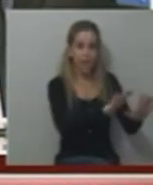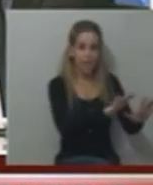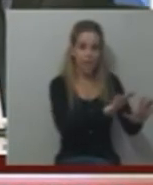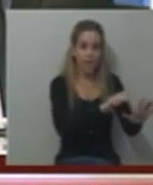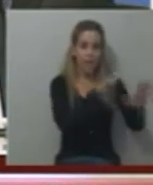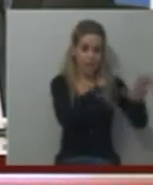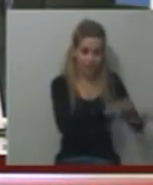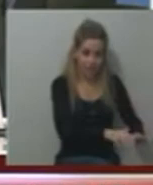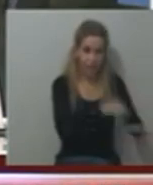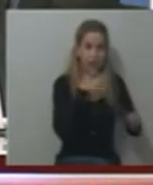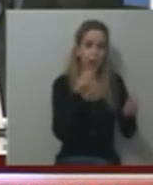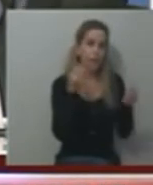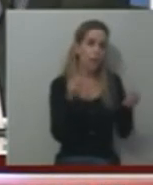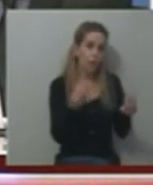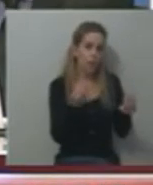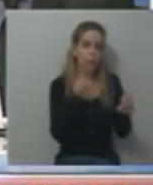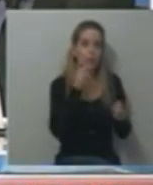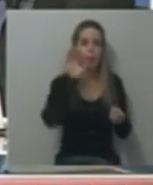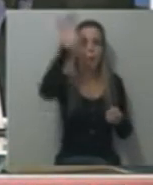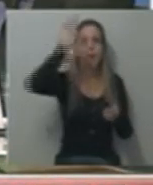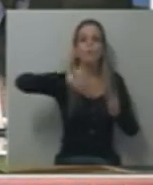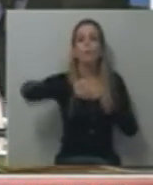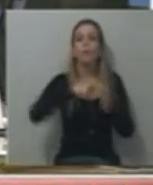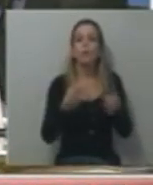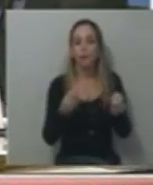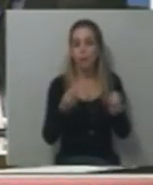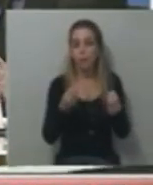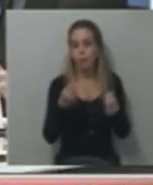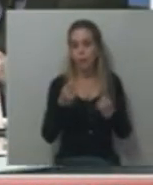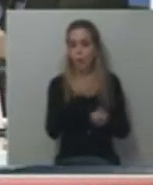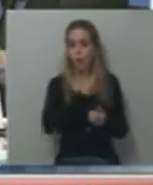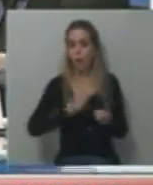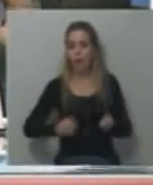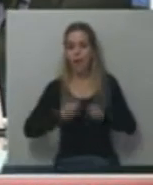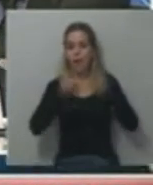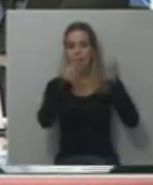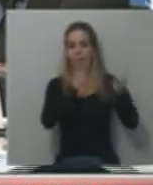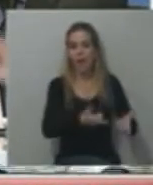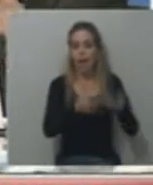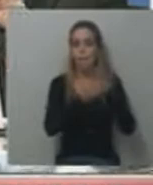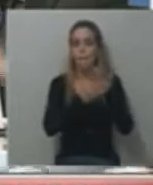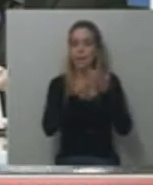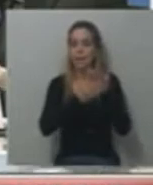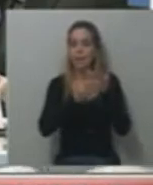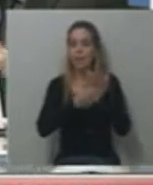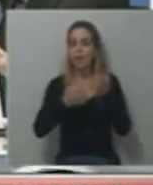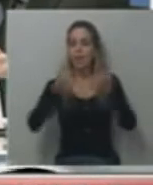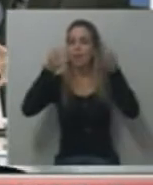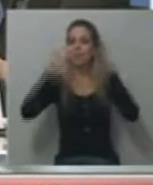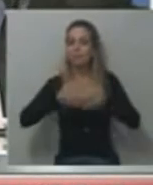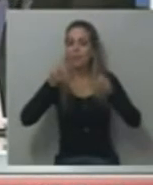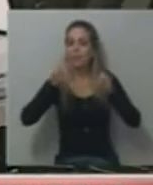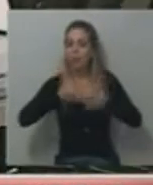off the record, por supuesto, en la provincia de Buenos Aires, le ofrecen este Ministerio de Seguridad para que la familia Granados se quede